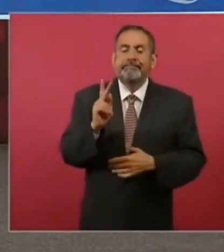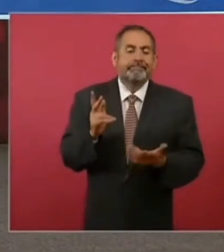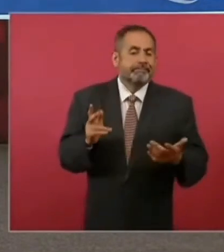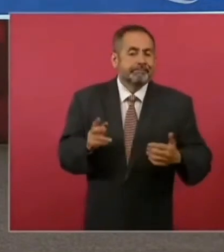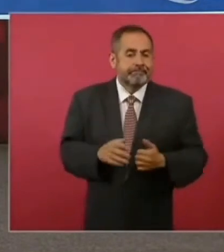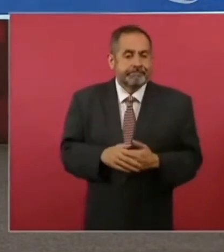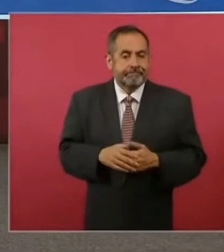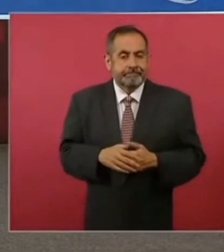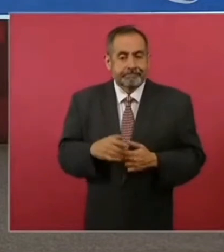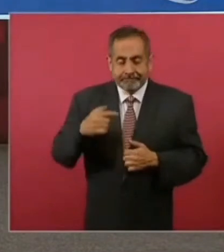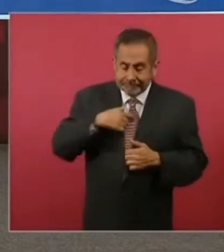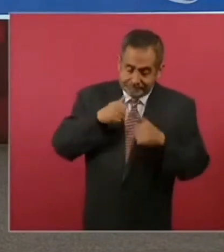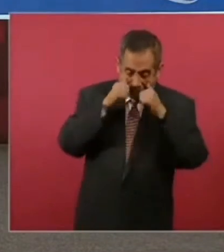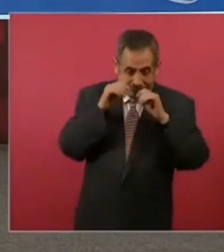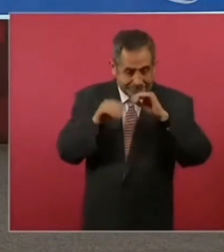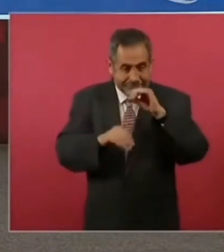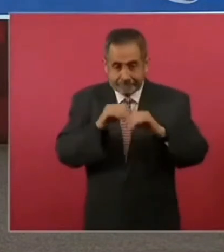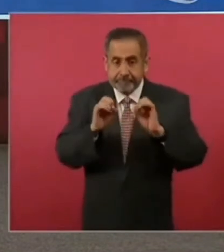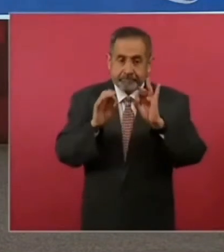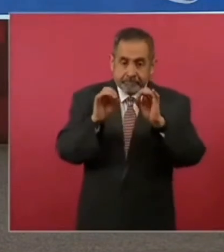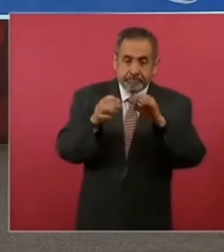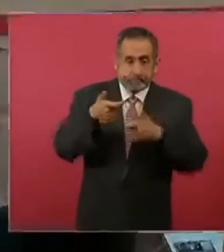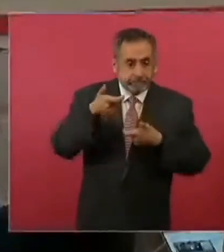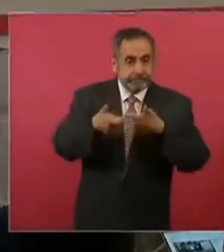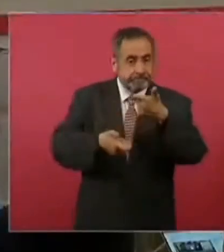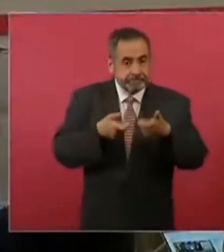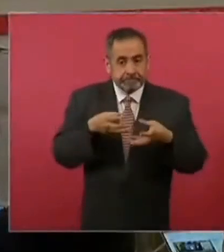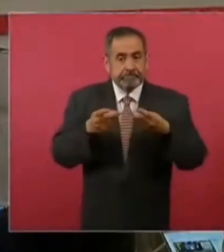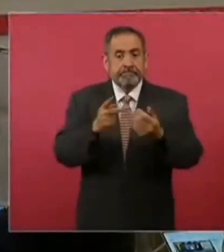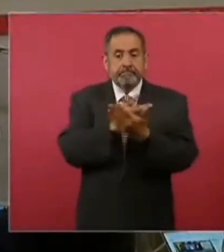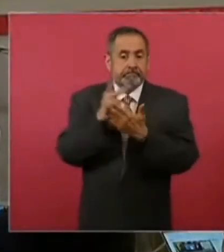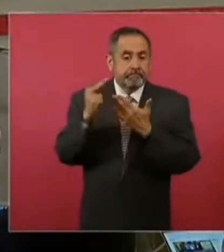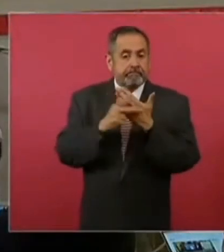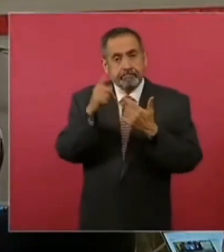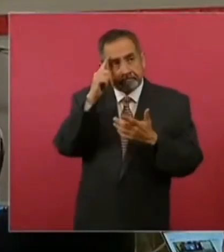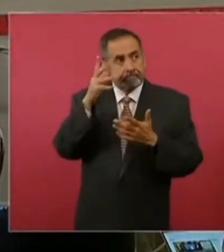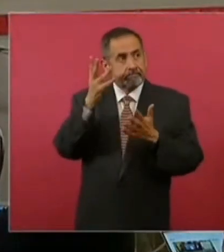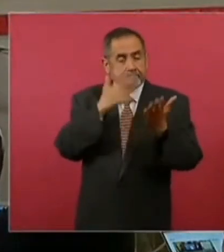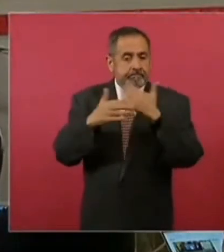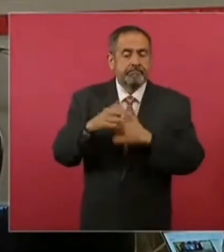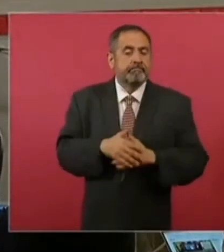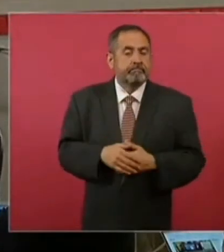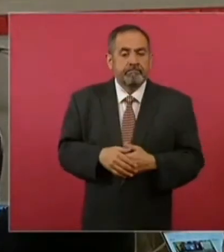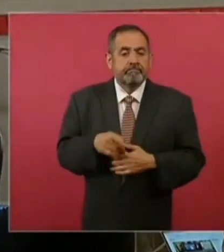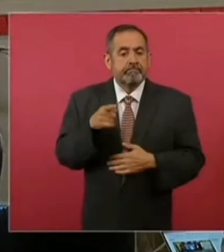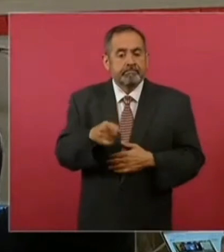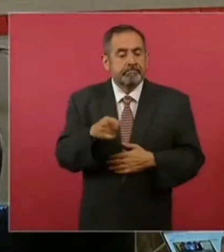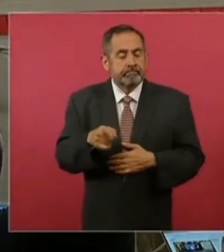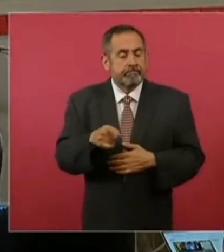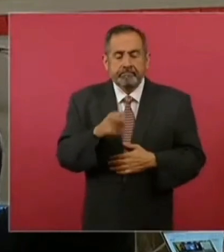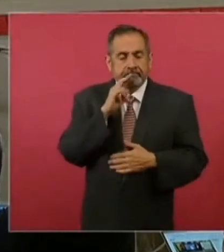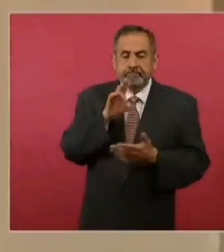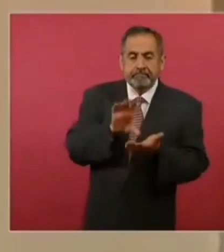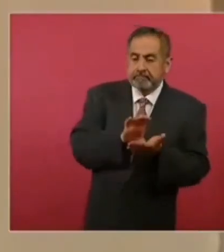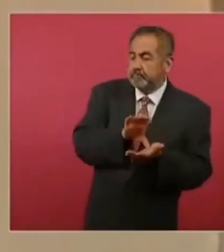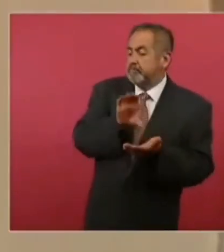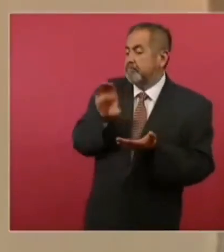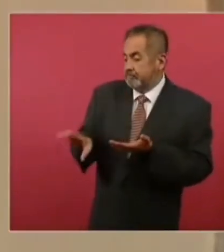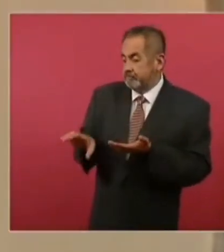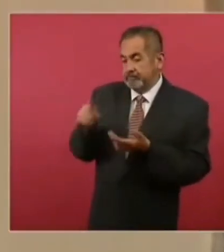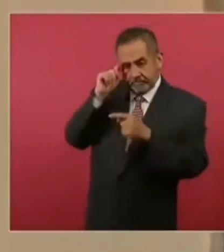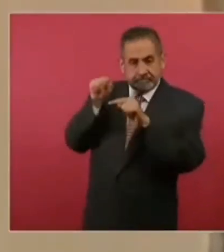todo el peso que nosotros estamos invirtiendo en programas de desarrollo es algo que no solamente nos estamos